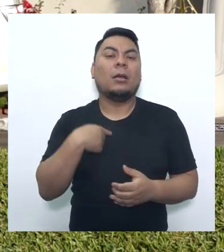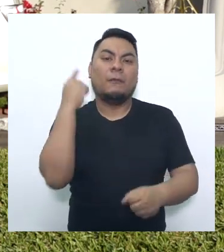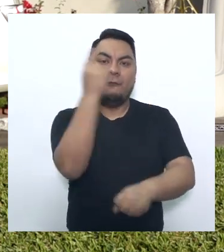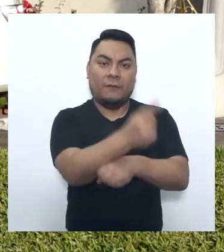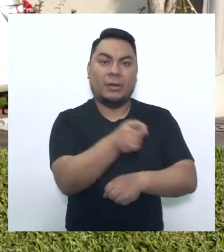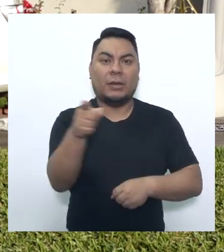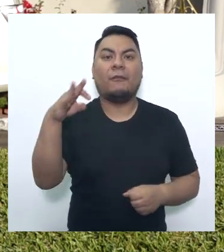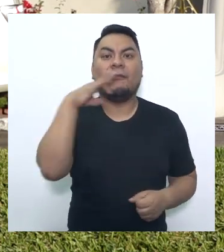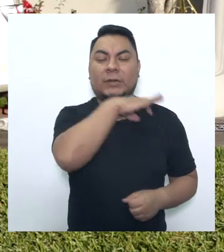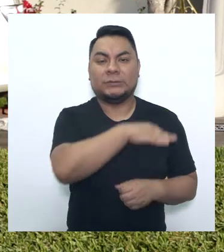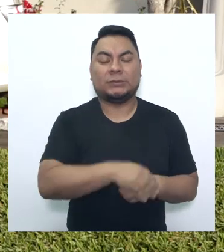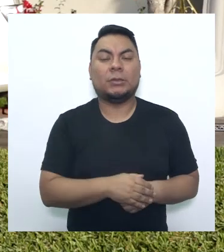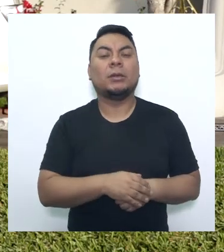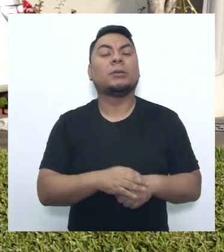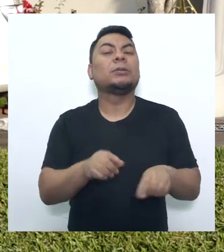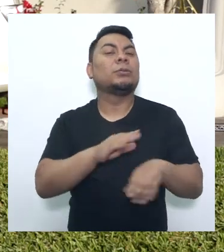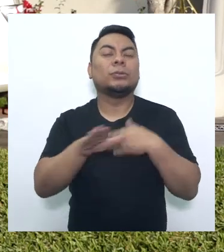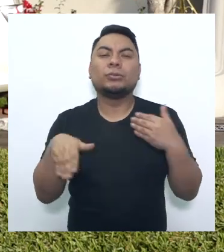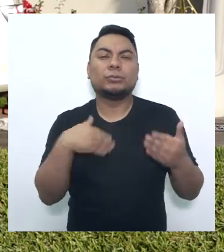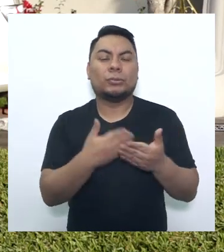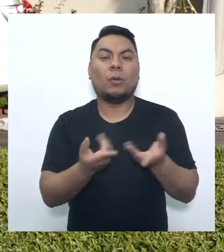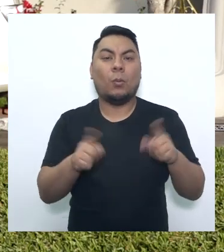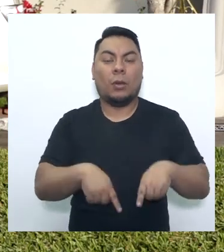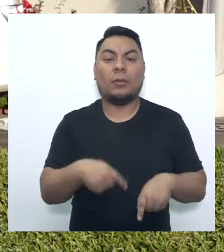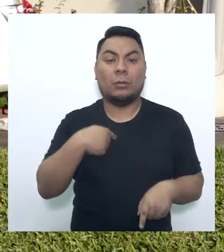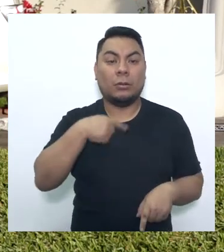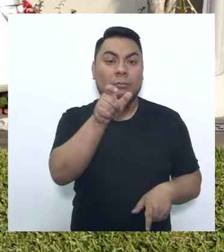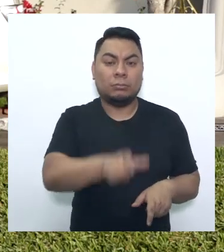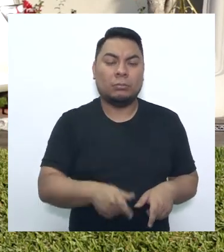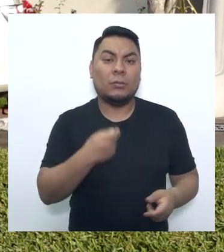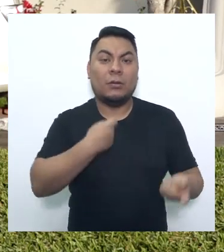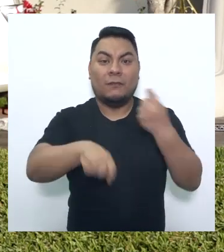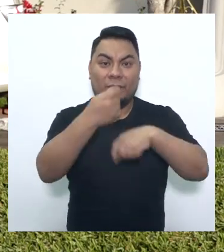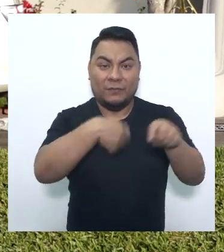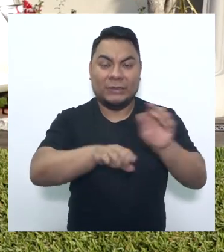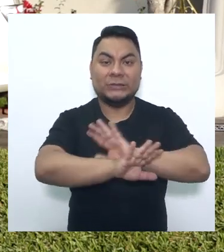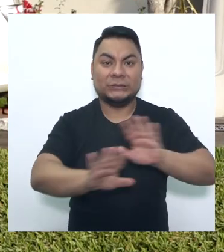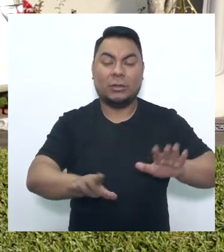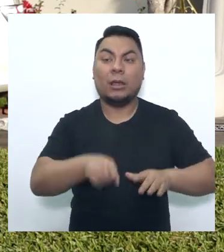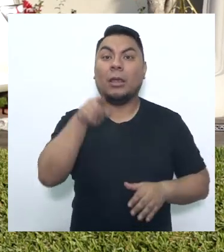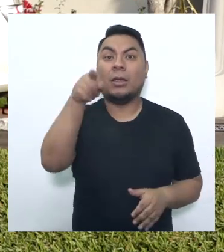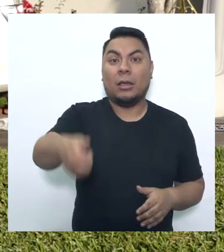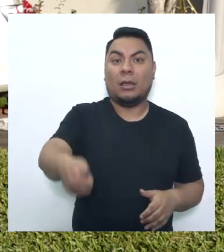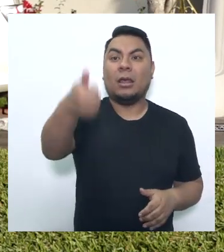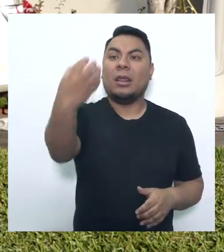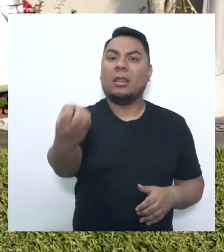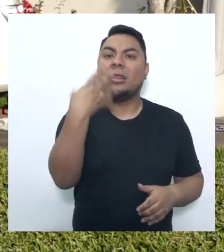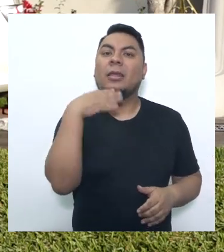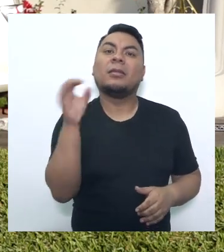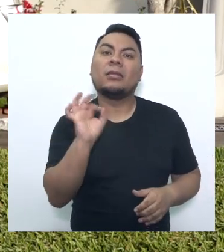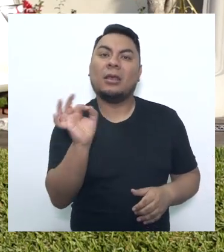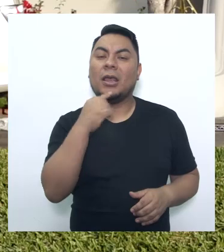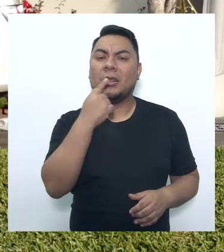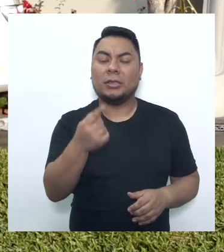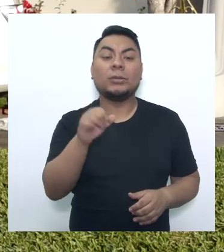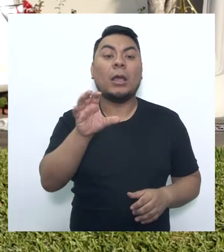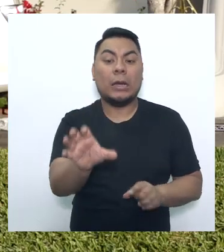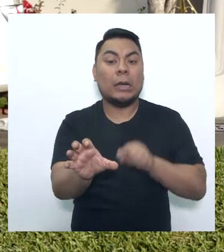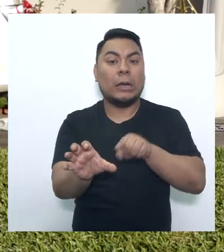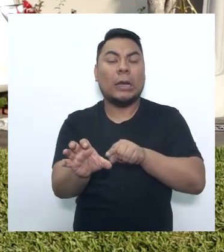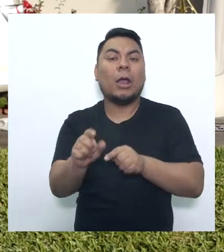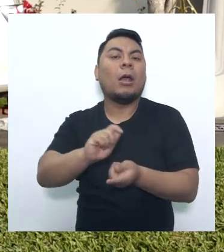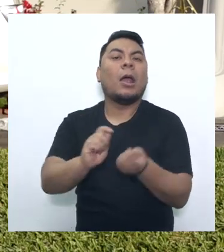el delito de estafa, toda vez que el vendedor no consignó la información del motor y mucho menos